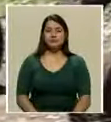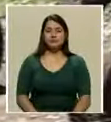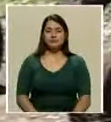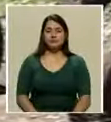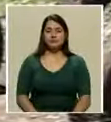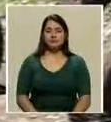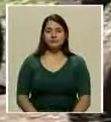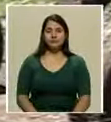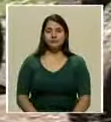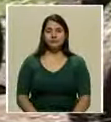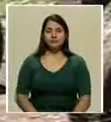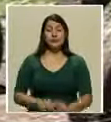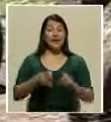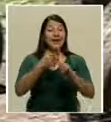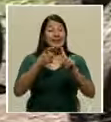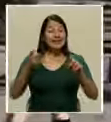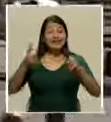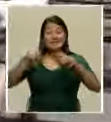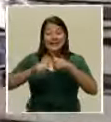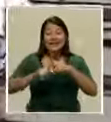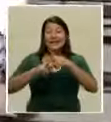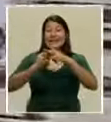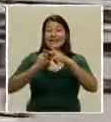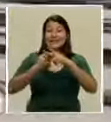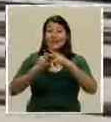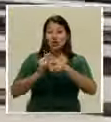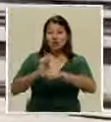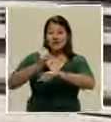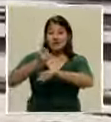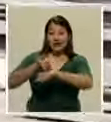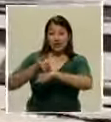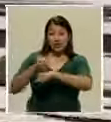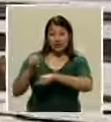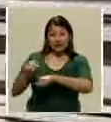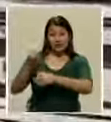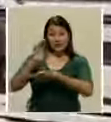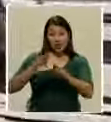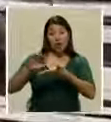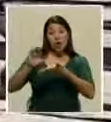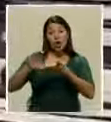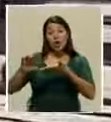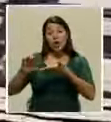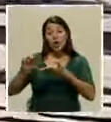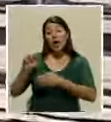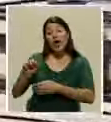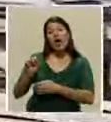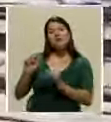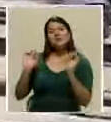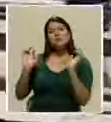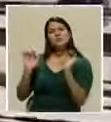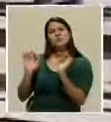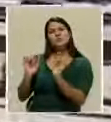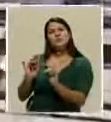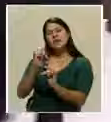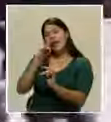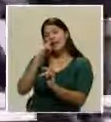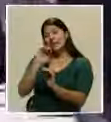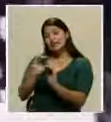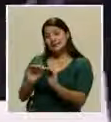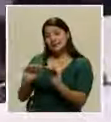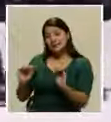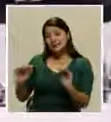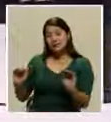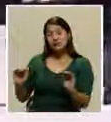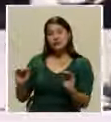Desde el principio en que se creó la escuela, había en mí una